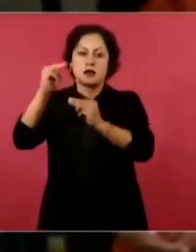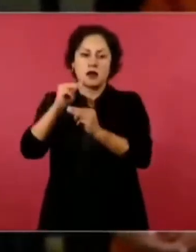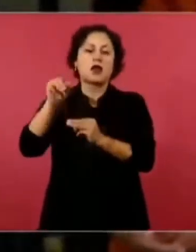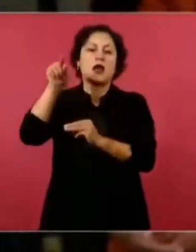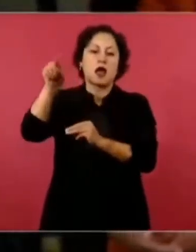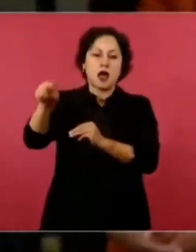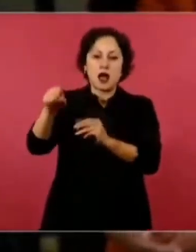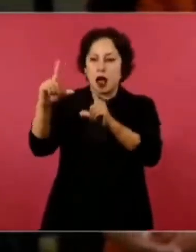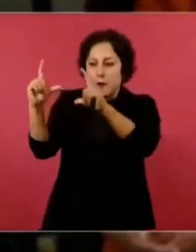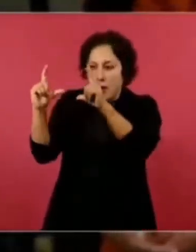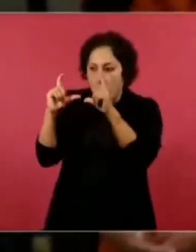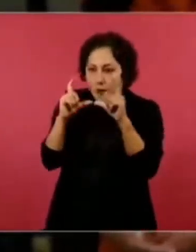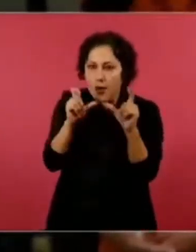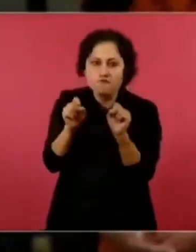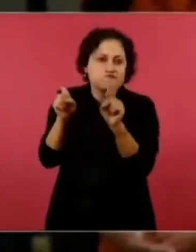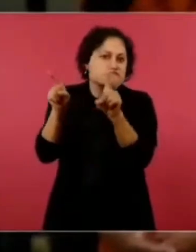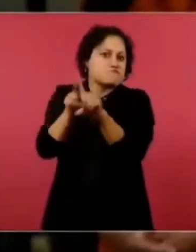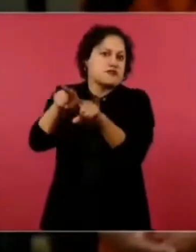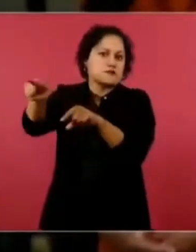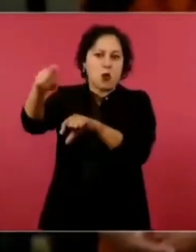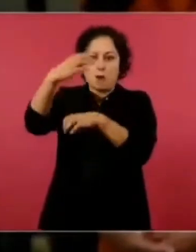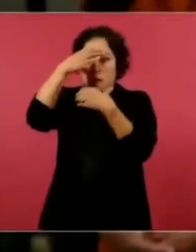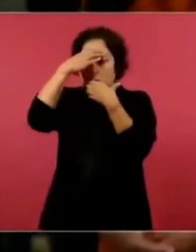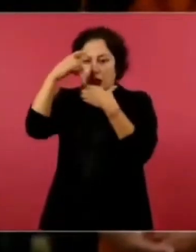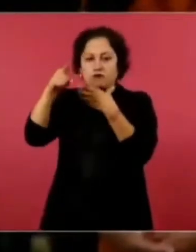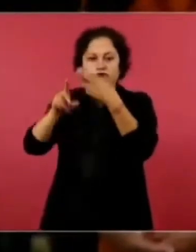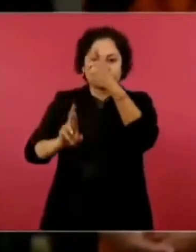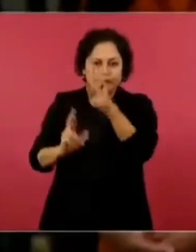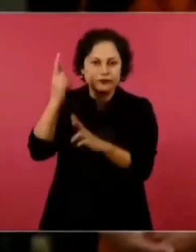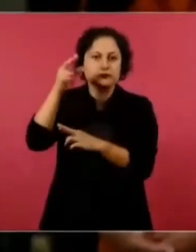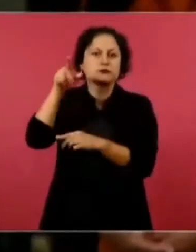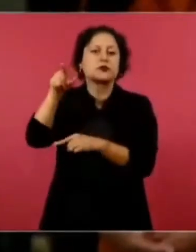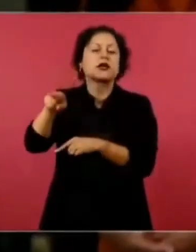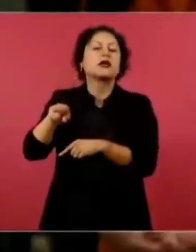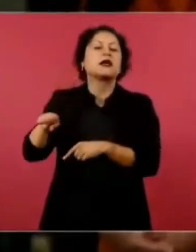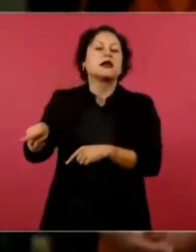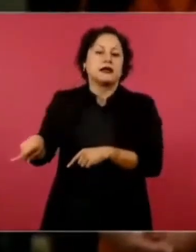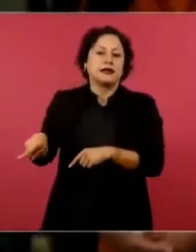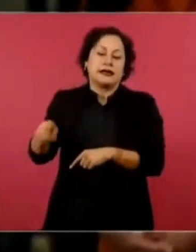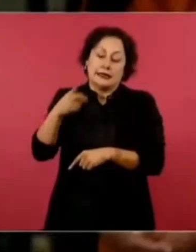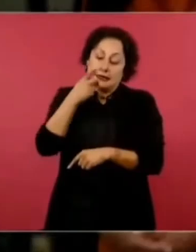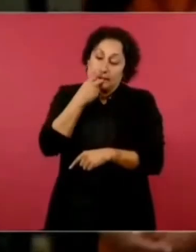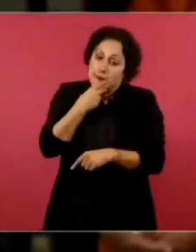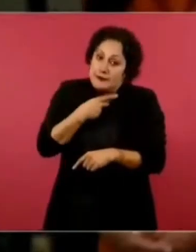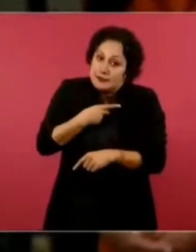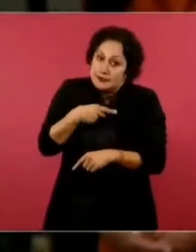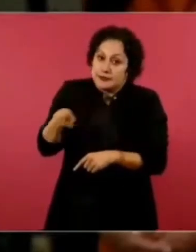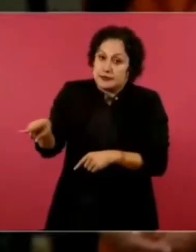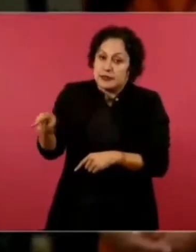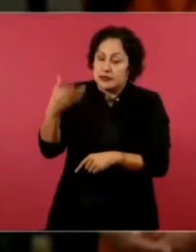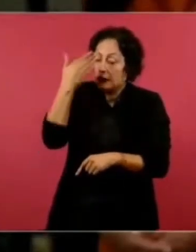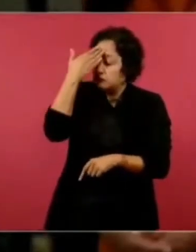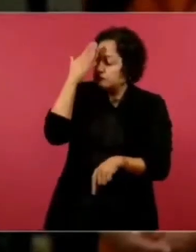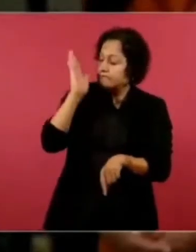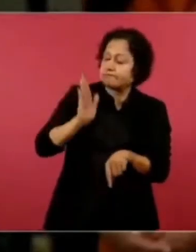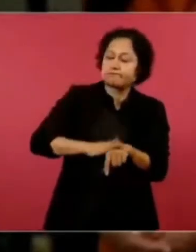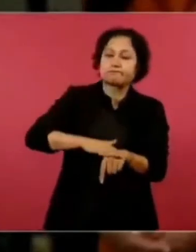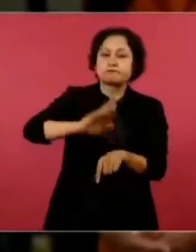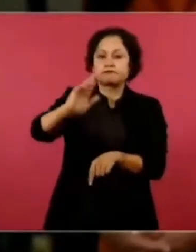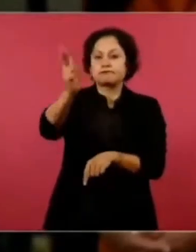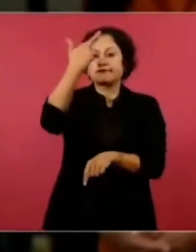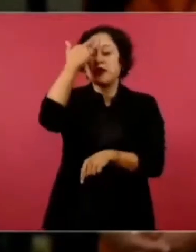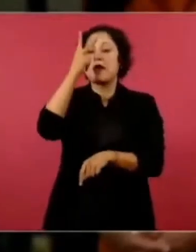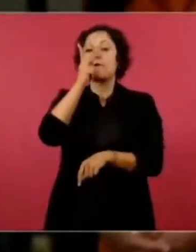y ella dice que la mejor forma también de honrar al papá es que esa memoria